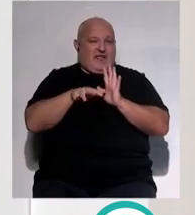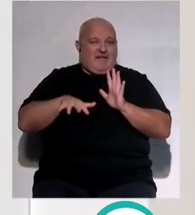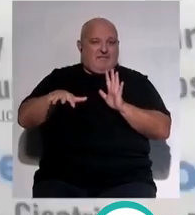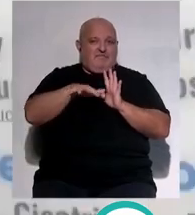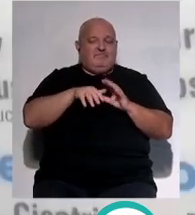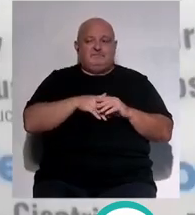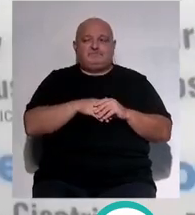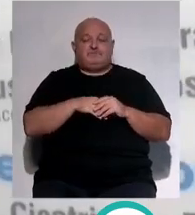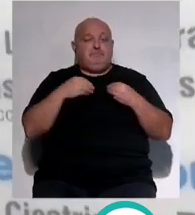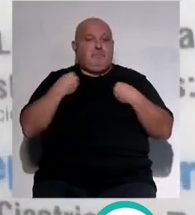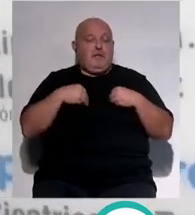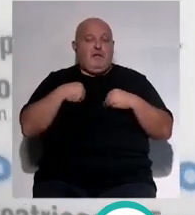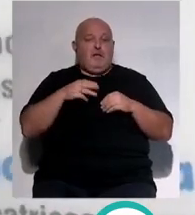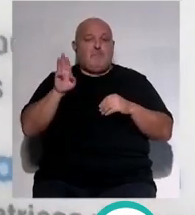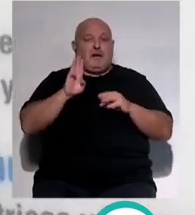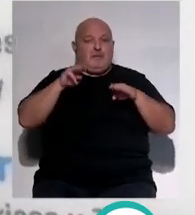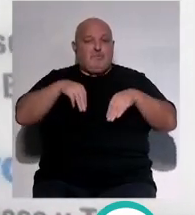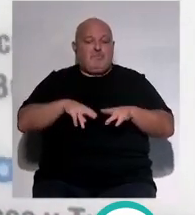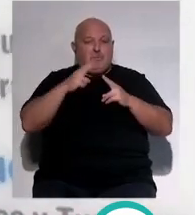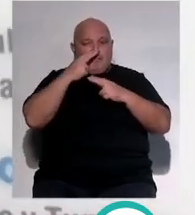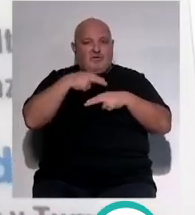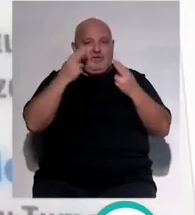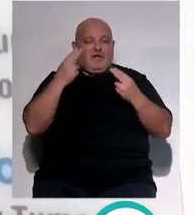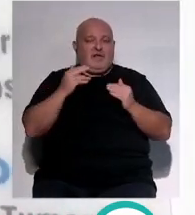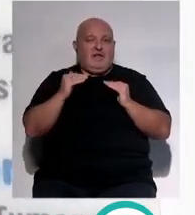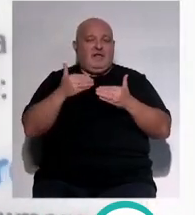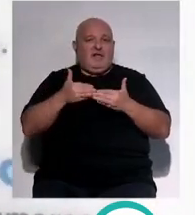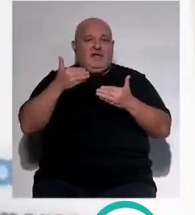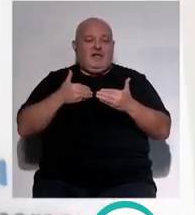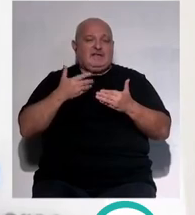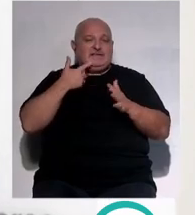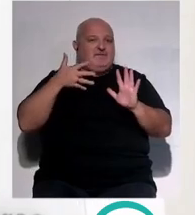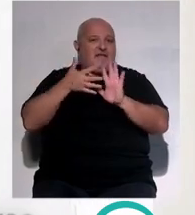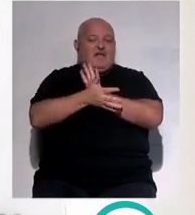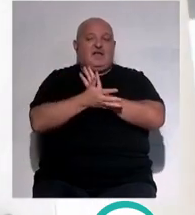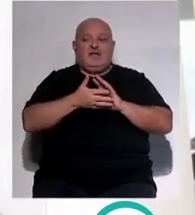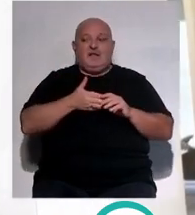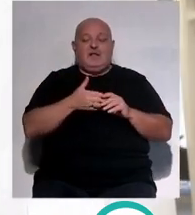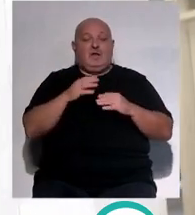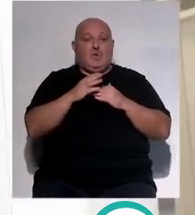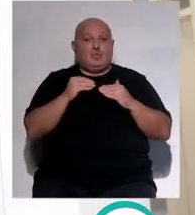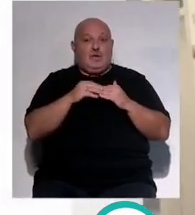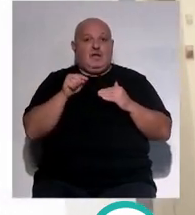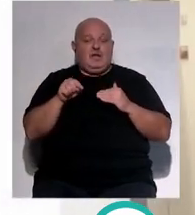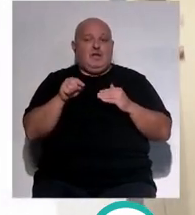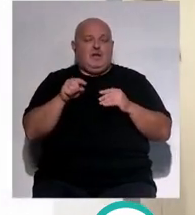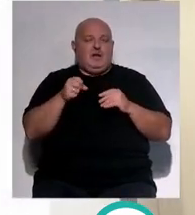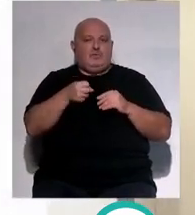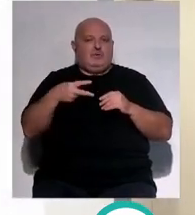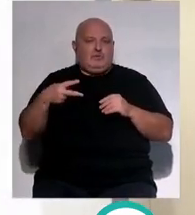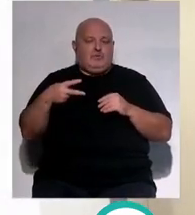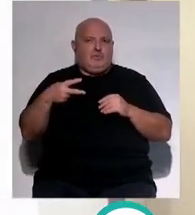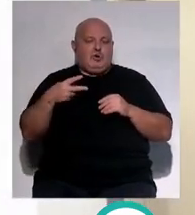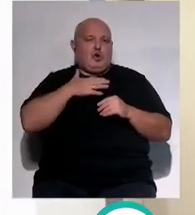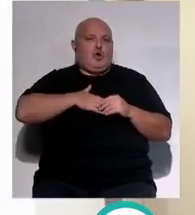además cuenta con el mismo parking público con el que contábamos en el hospital de tal manera que para el paciente resulta